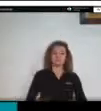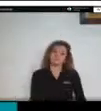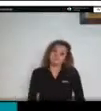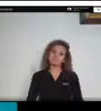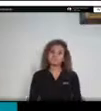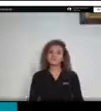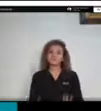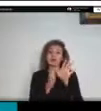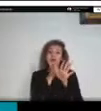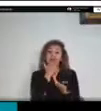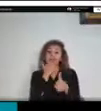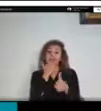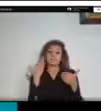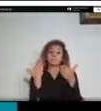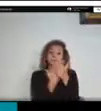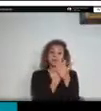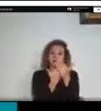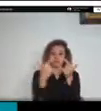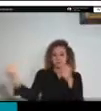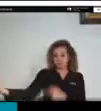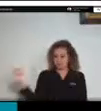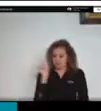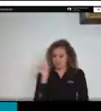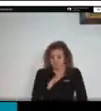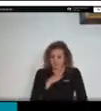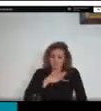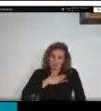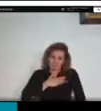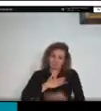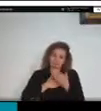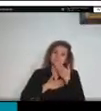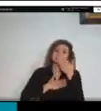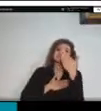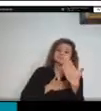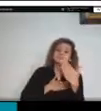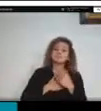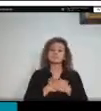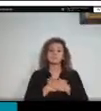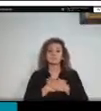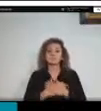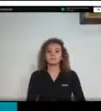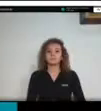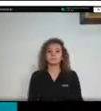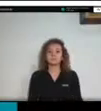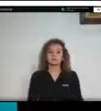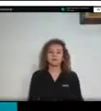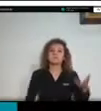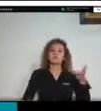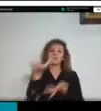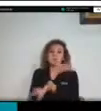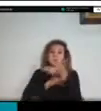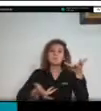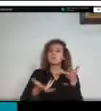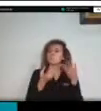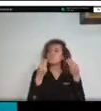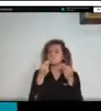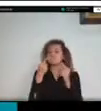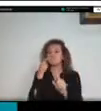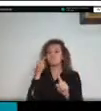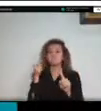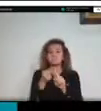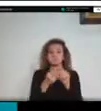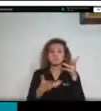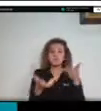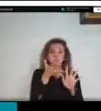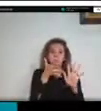primero por la invitación de por medio de esta socialización podemos dar a conocer lo que ocurre